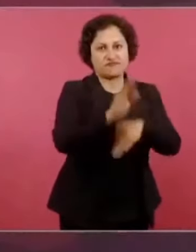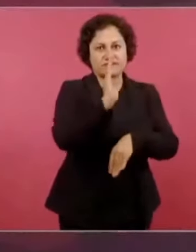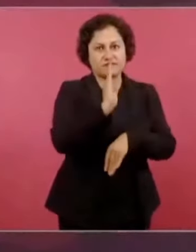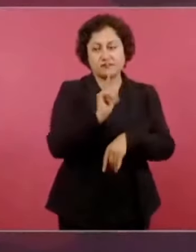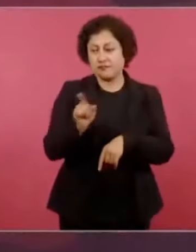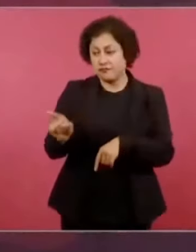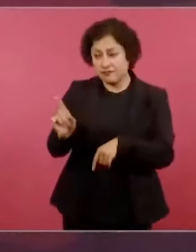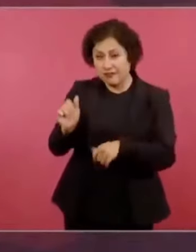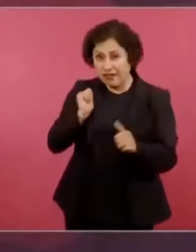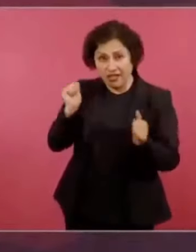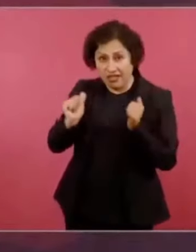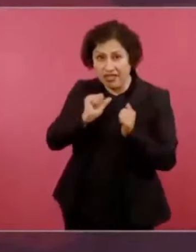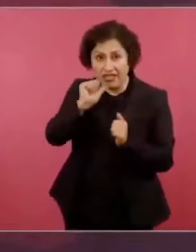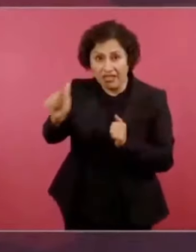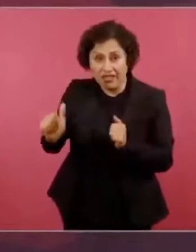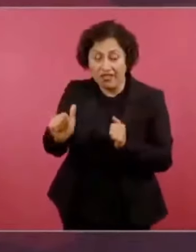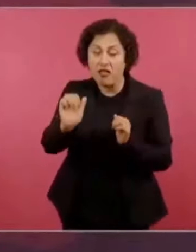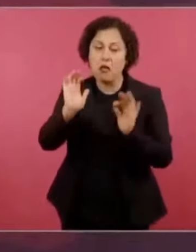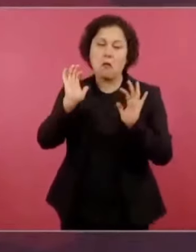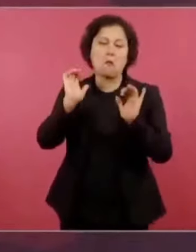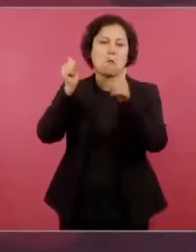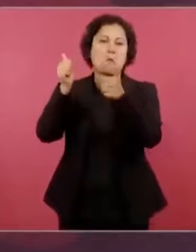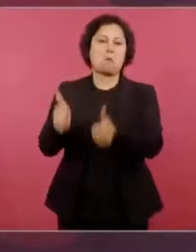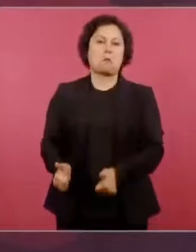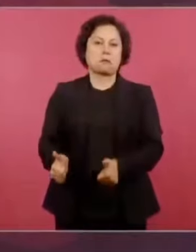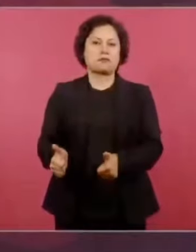era que no perdían su respetabilidad